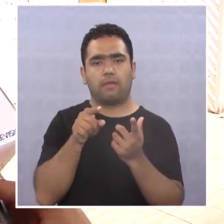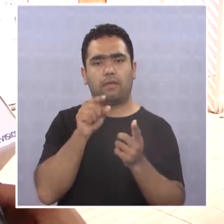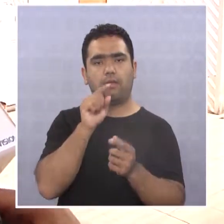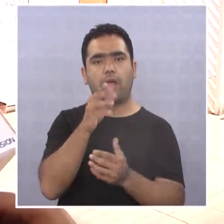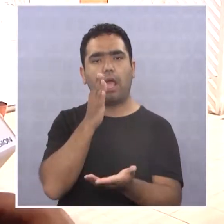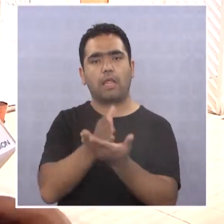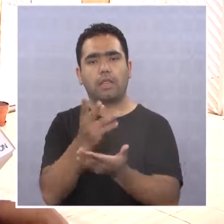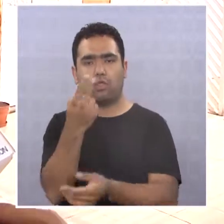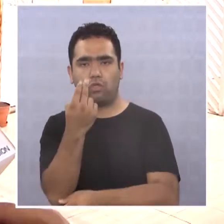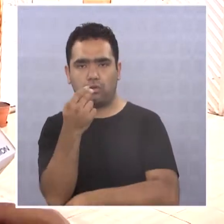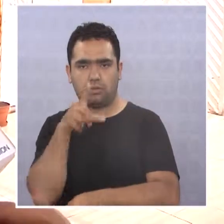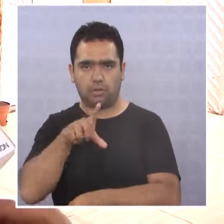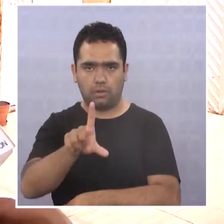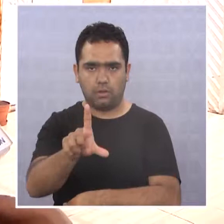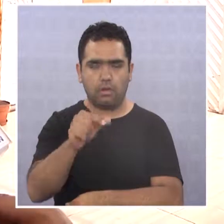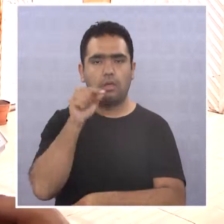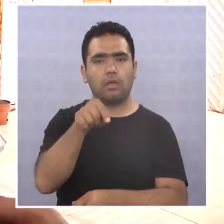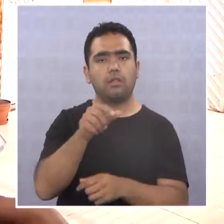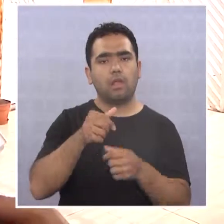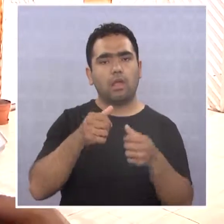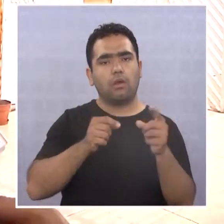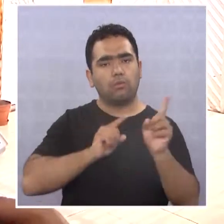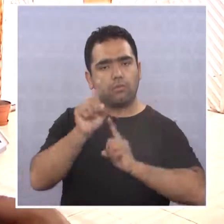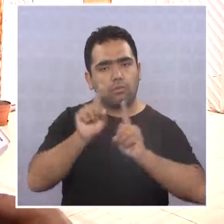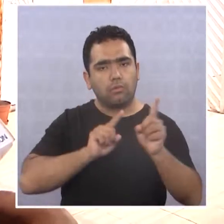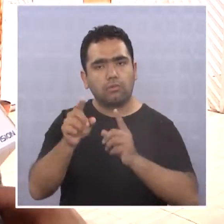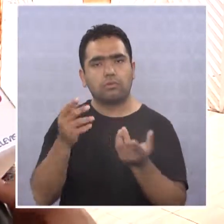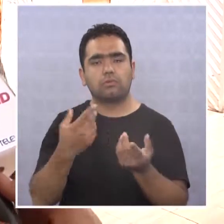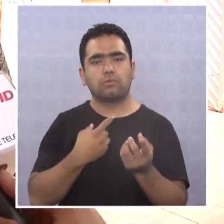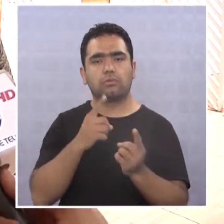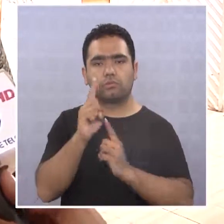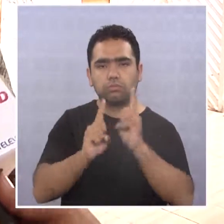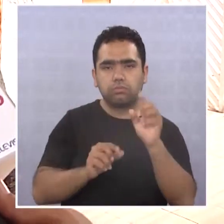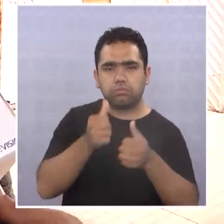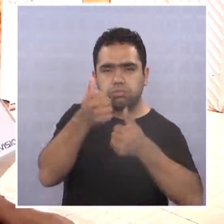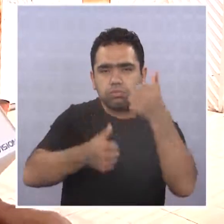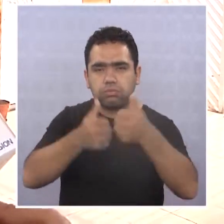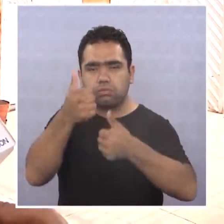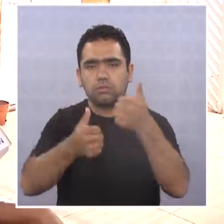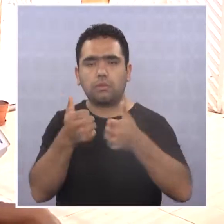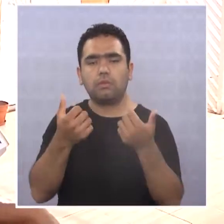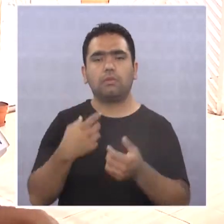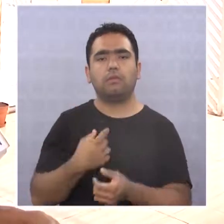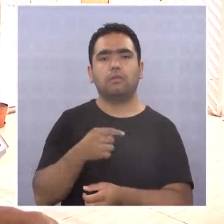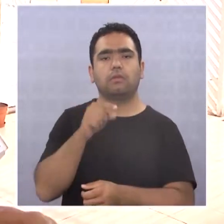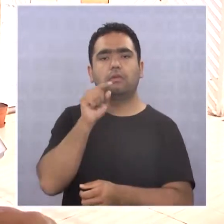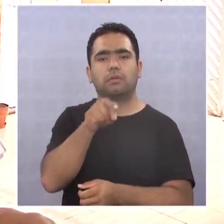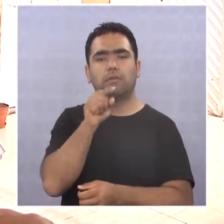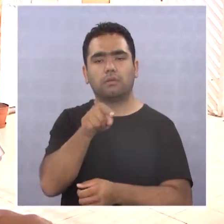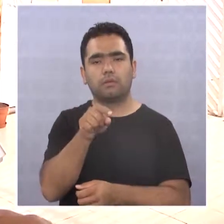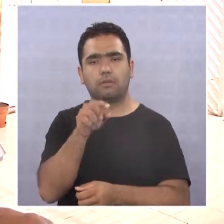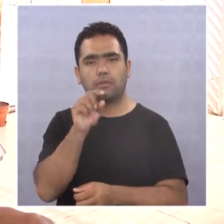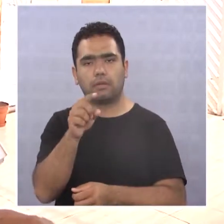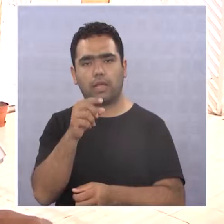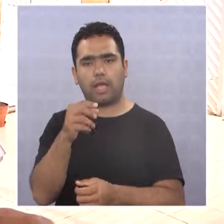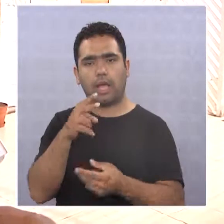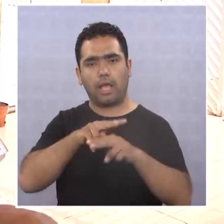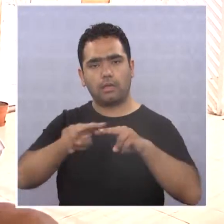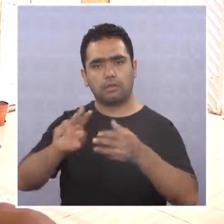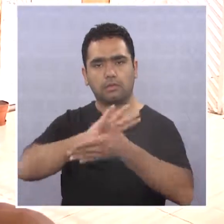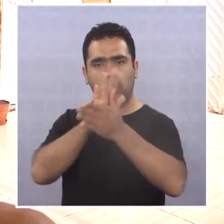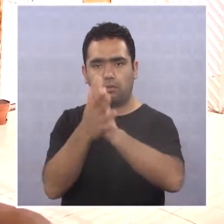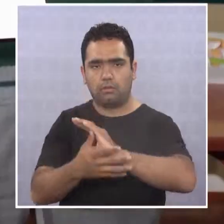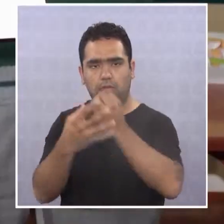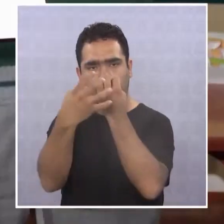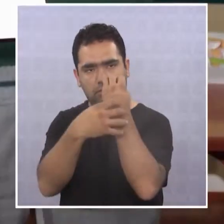hasta el 12 de julio. Este concurso ya es la tercera versión, y se va a desarrollar, digamos, en todas las regiones